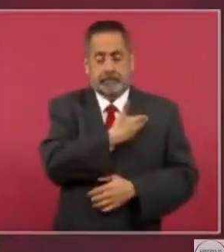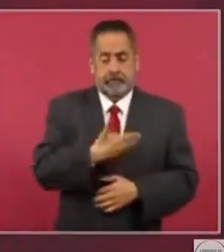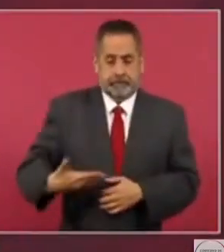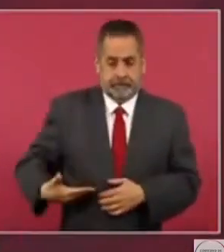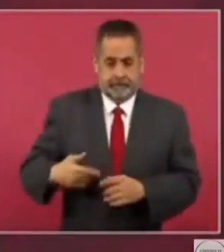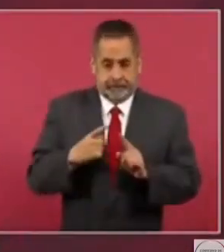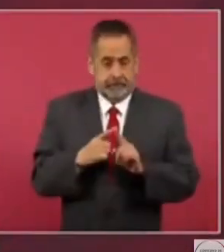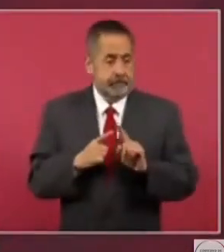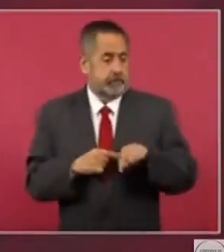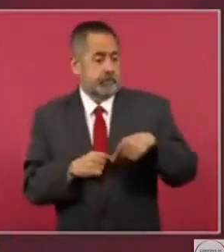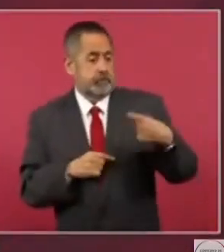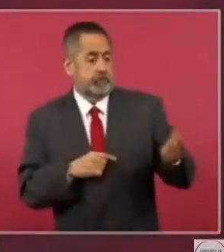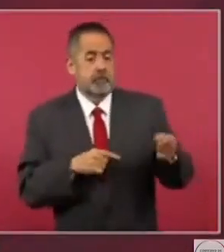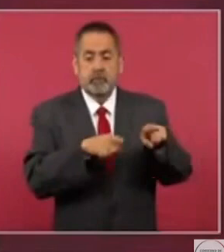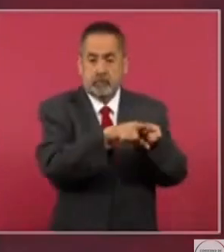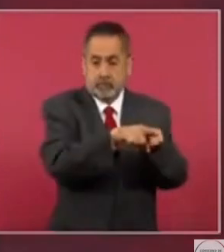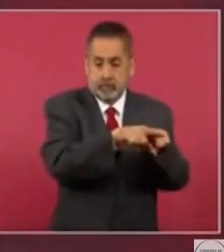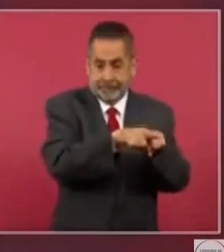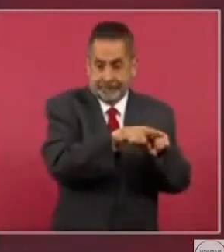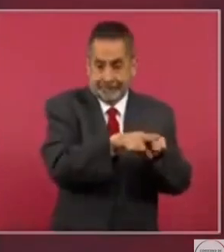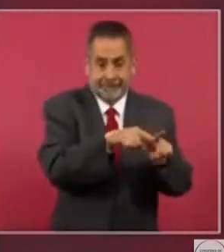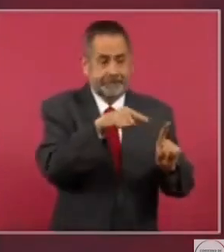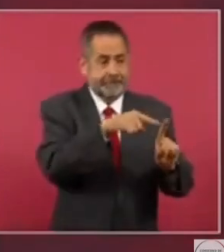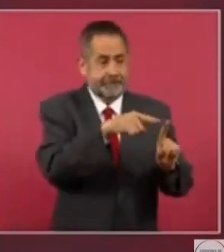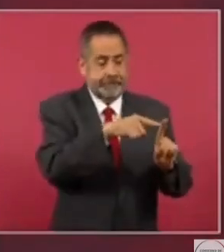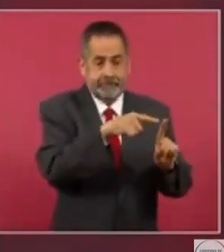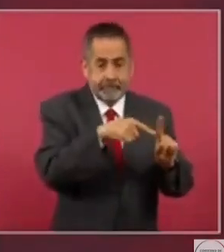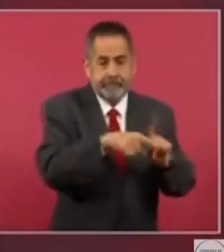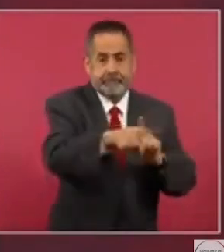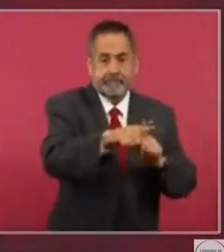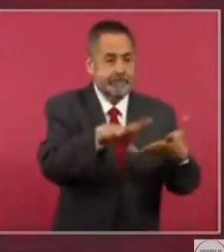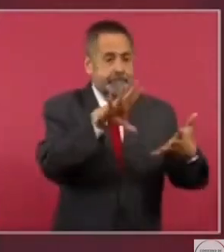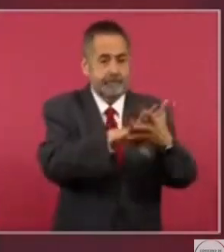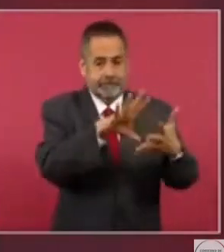que fue a la cárcel,